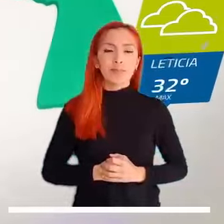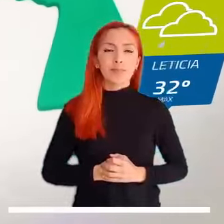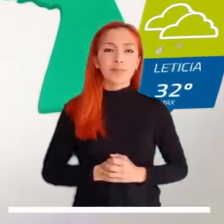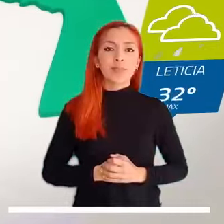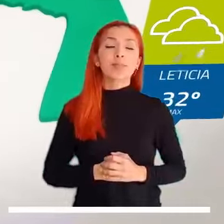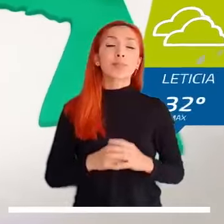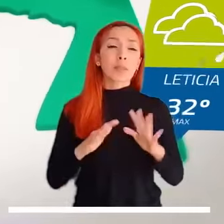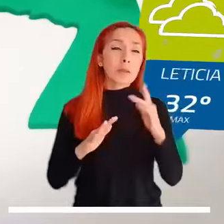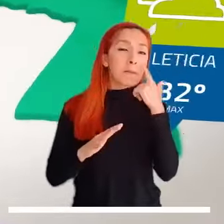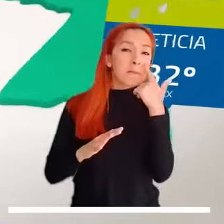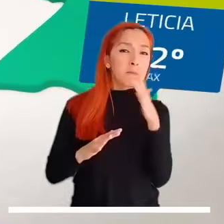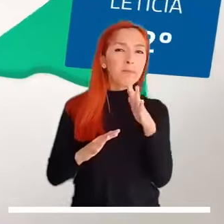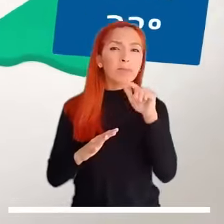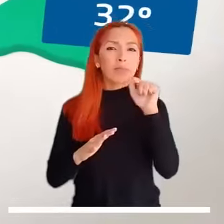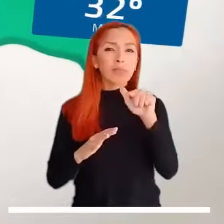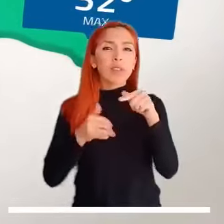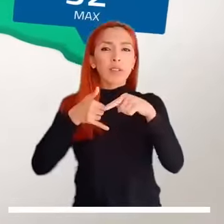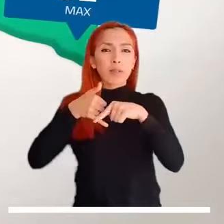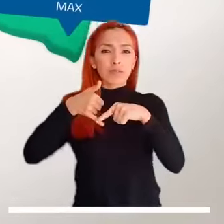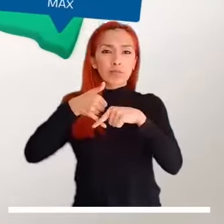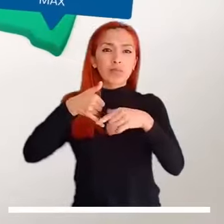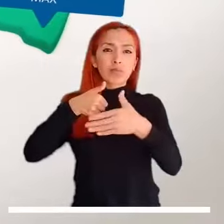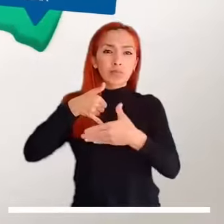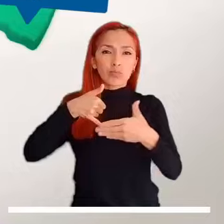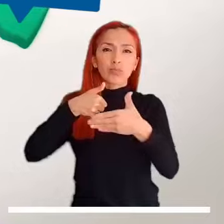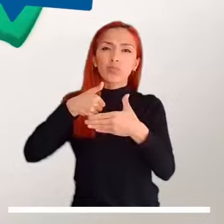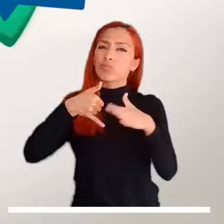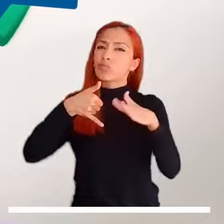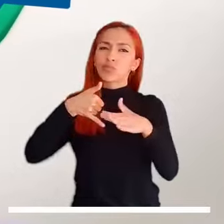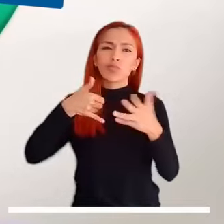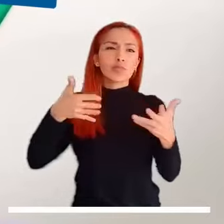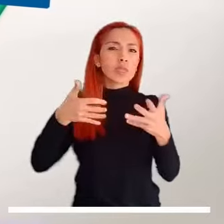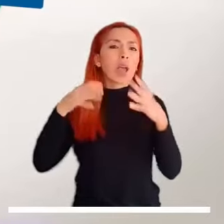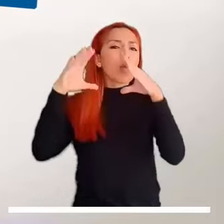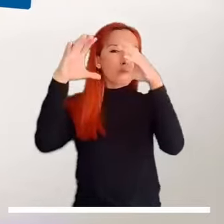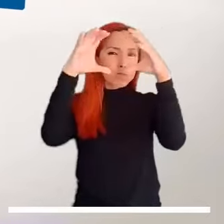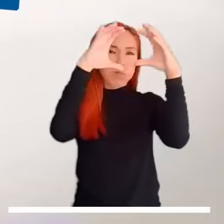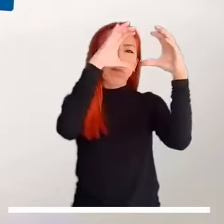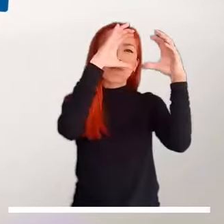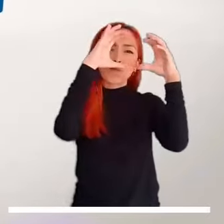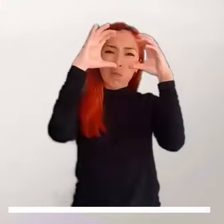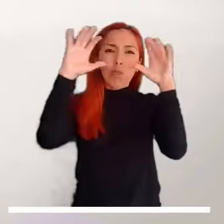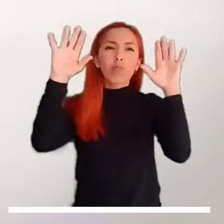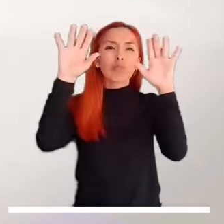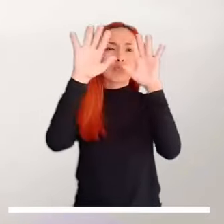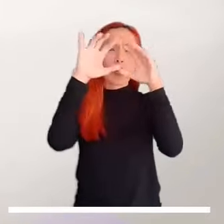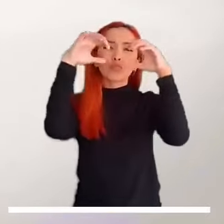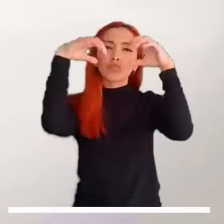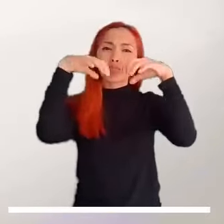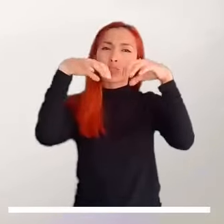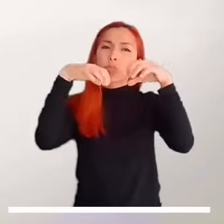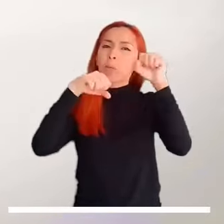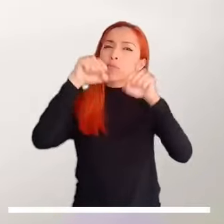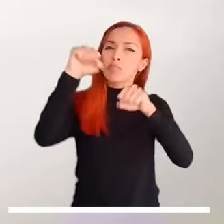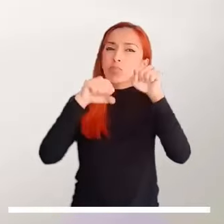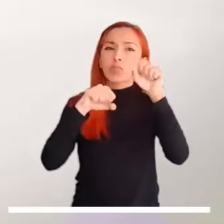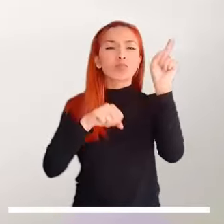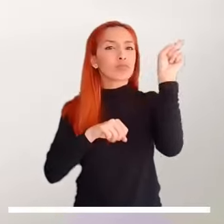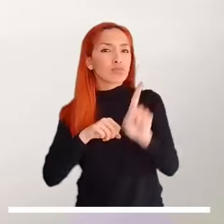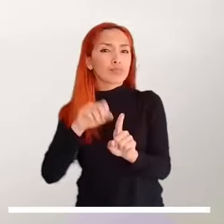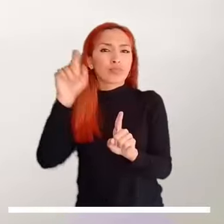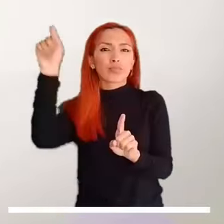Al parecer toda la región amazónica podrá experimentar condiciones nubladas, lluviosas y con posibles